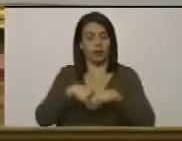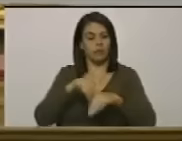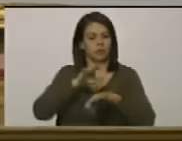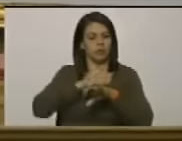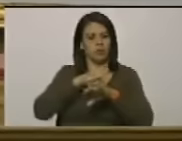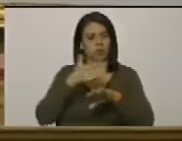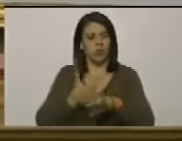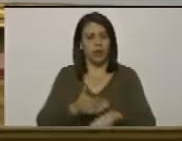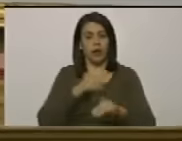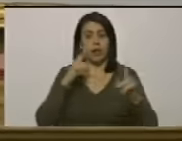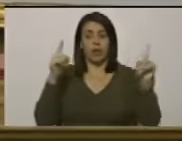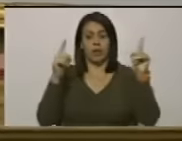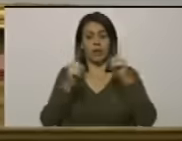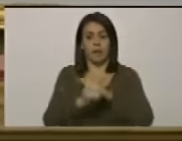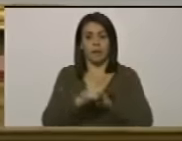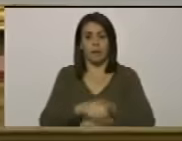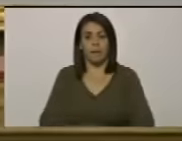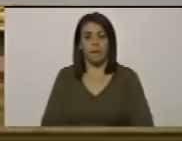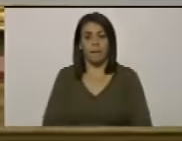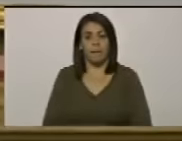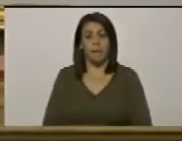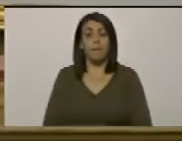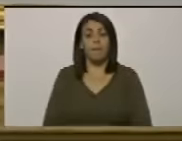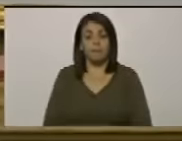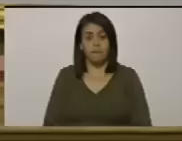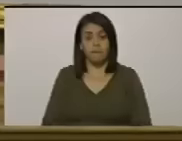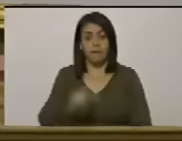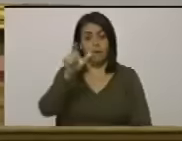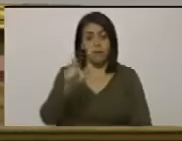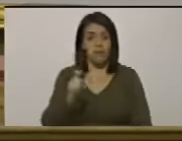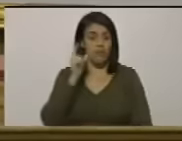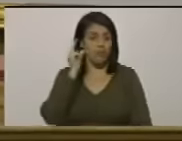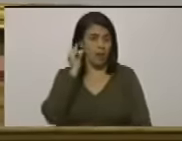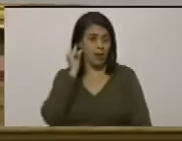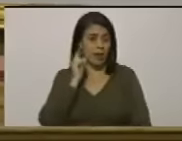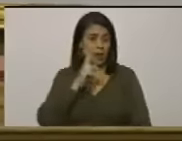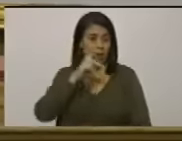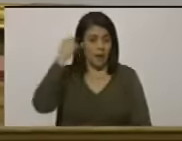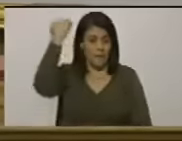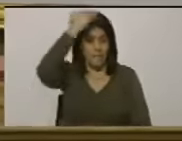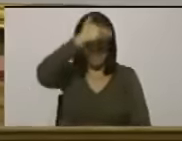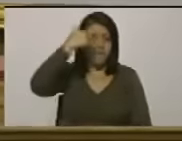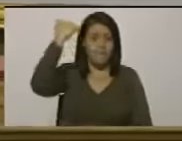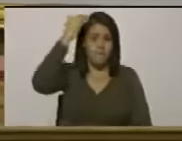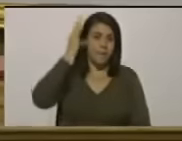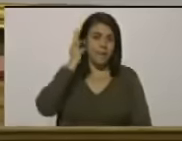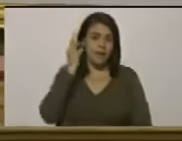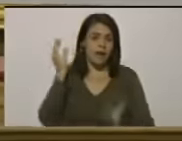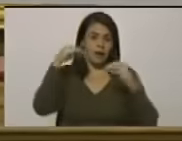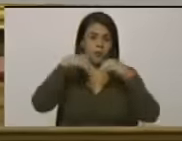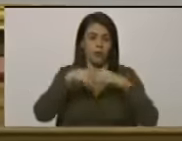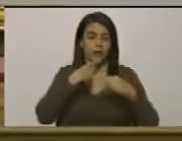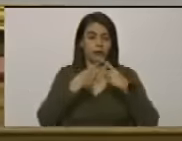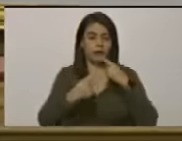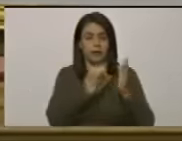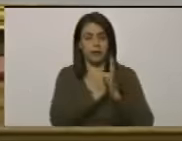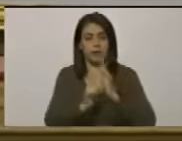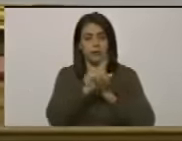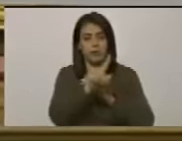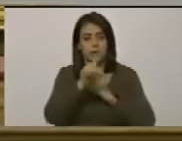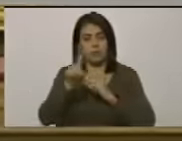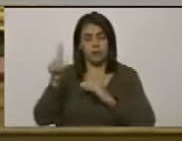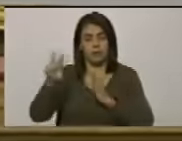motivo del cambio de paisaje de la senadora colombiana Piedad Córdoba Ruiz de conformidad con establecido en el artículo